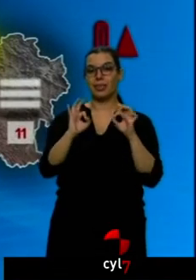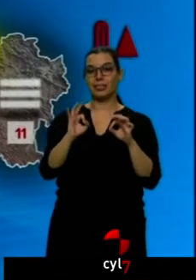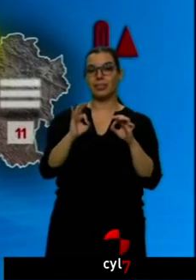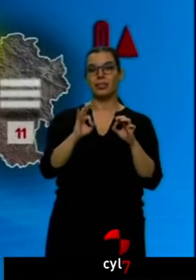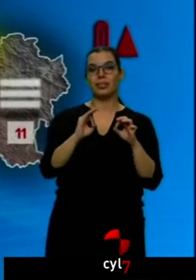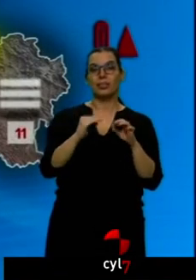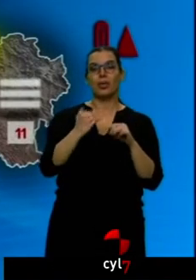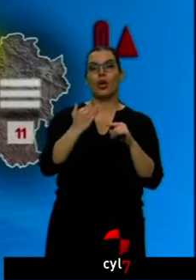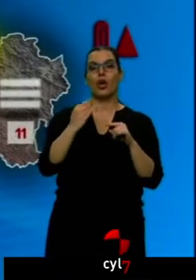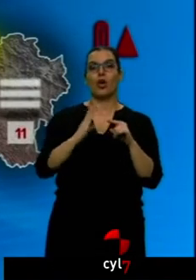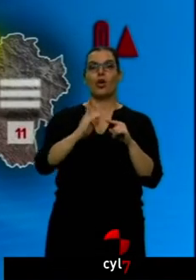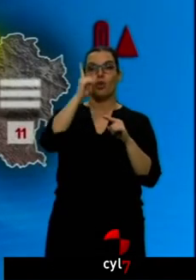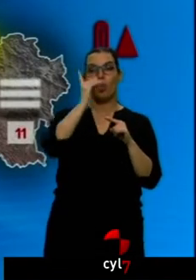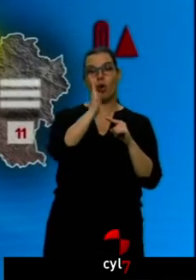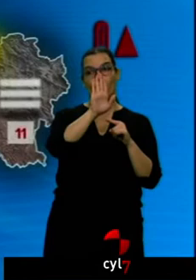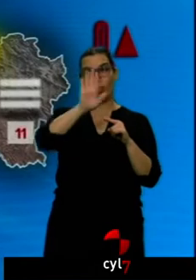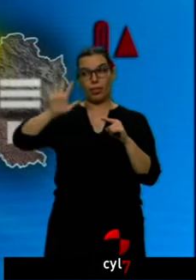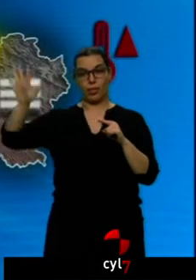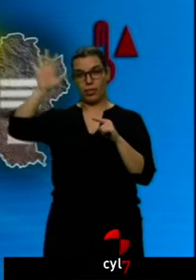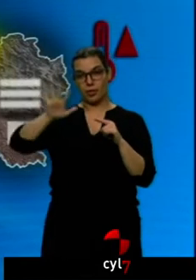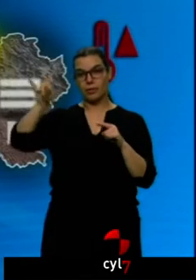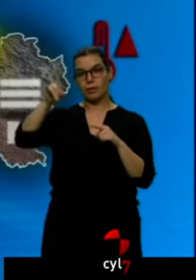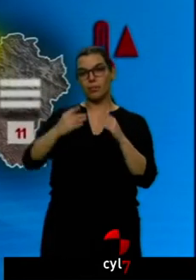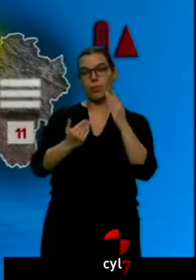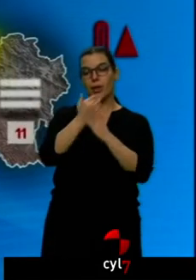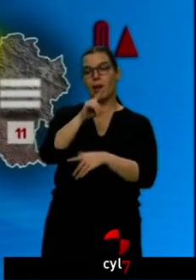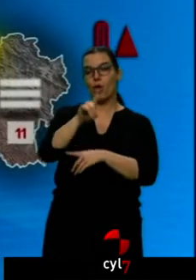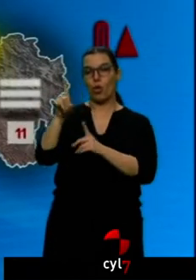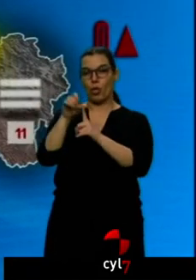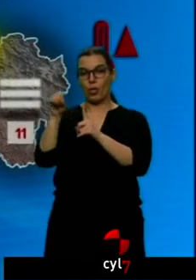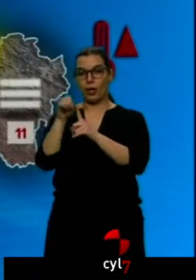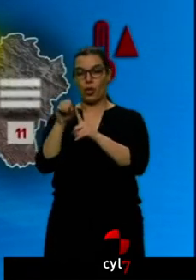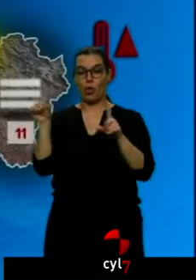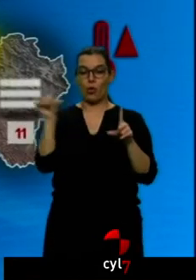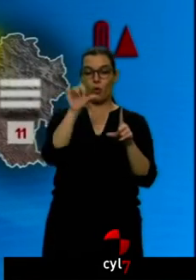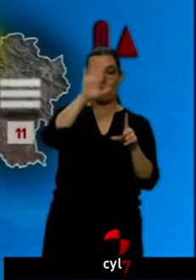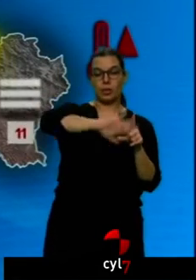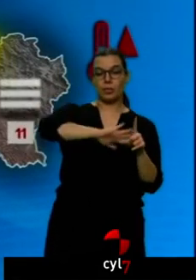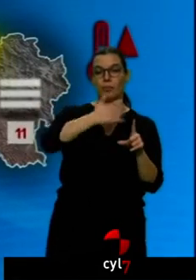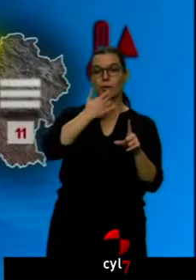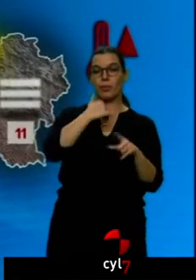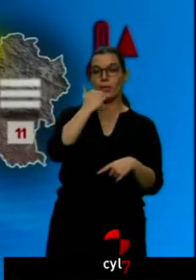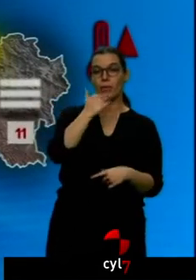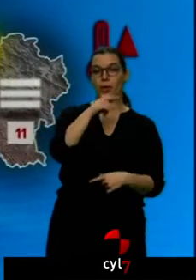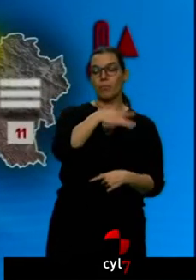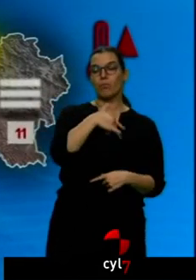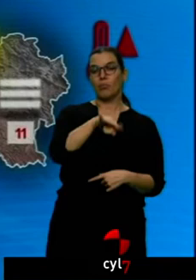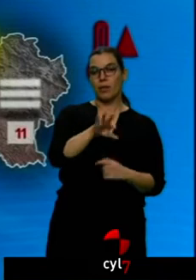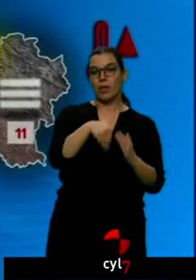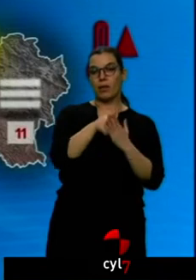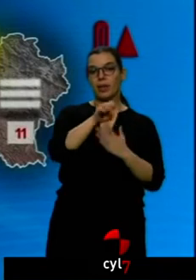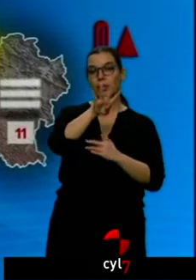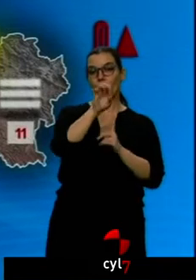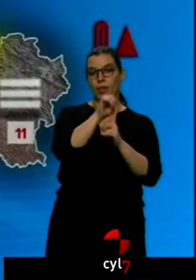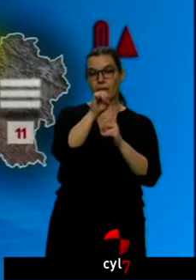esos valores diurnos rondarán los 11 grados, en cambio en zonas del oeste, como por ejemplo en Zamora, podríamos alcanzar los